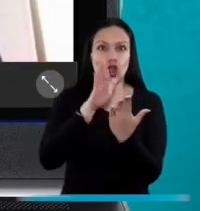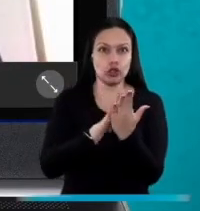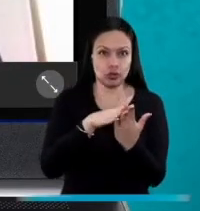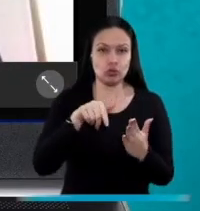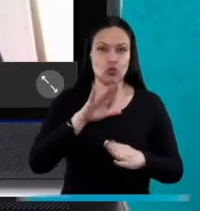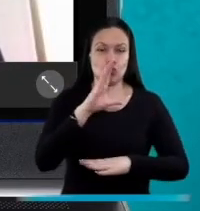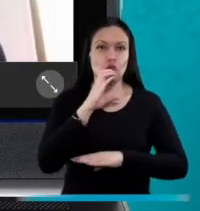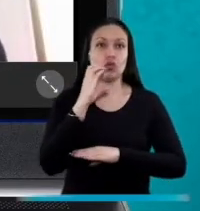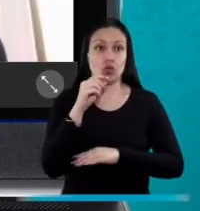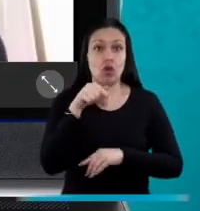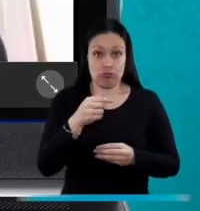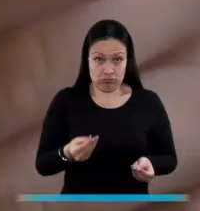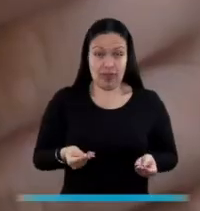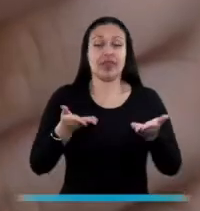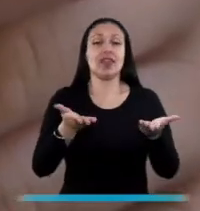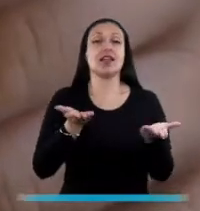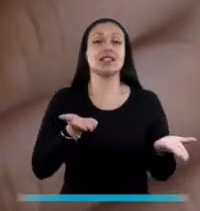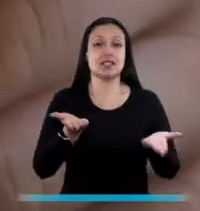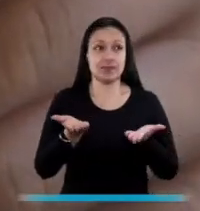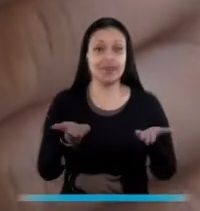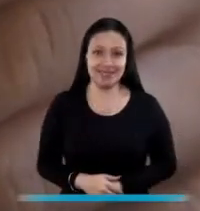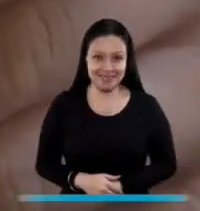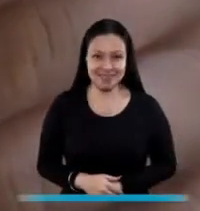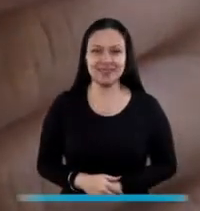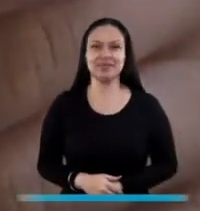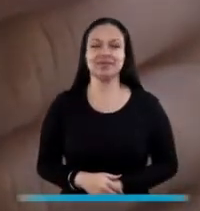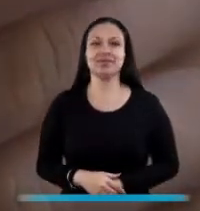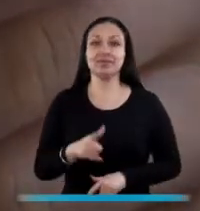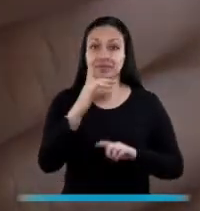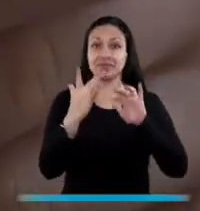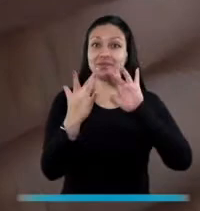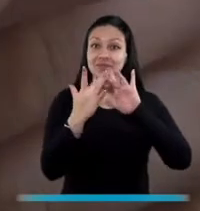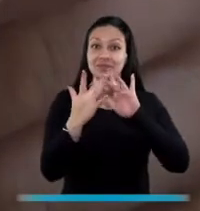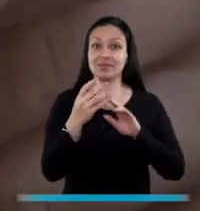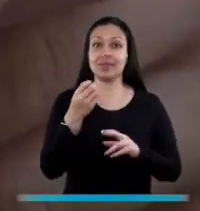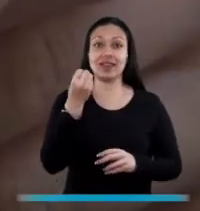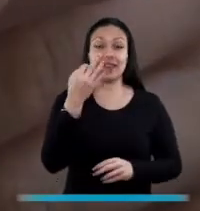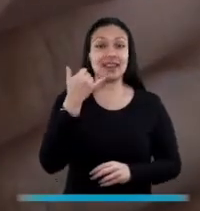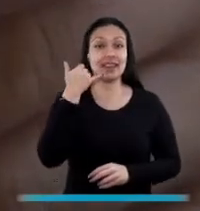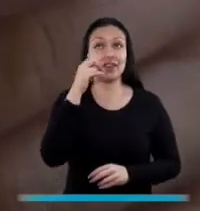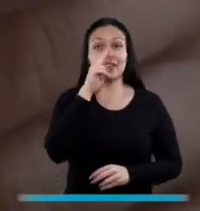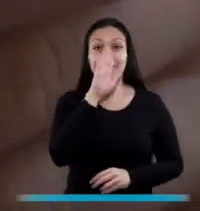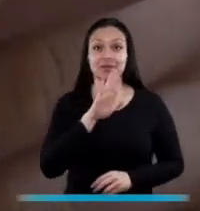país que también ofrecen ese servicio. Contáctenos a nuestra línea telefónica nacional